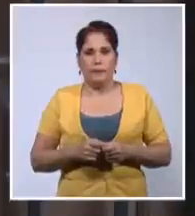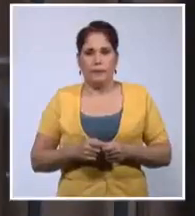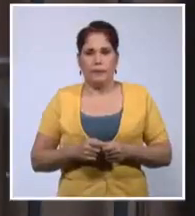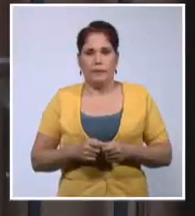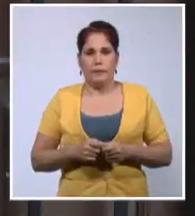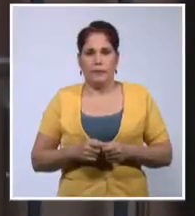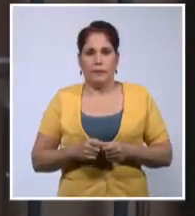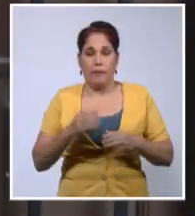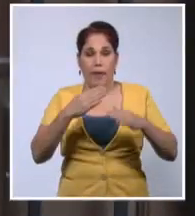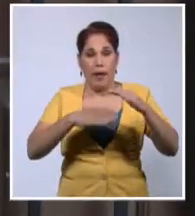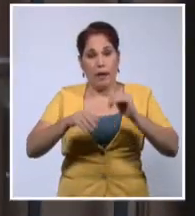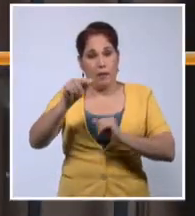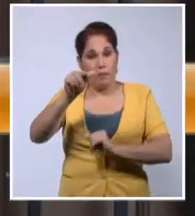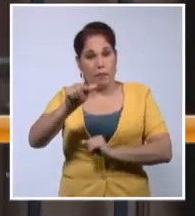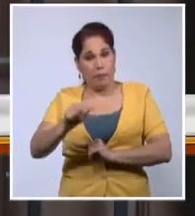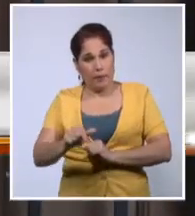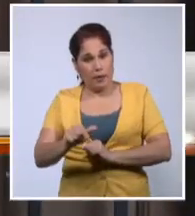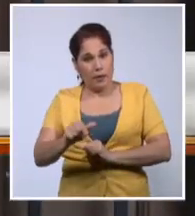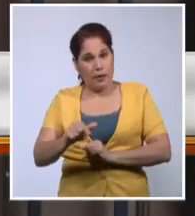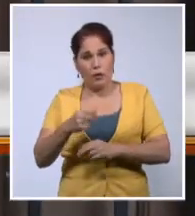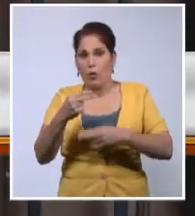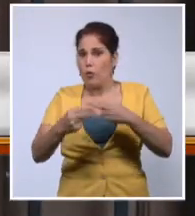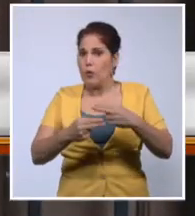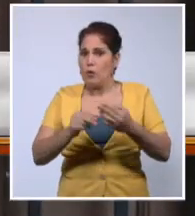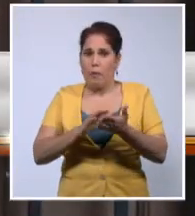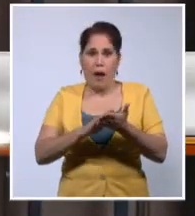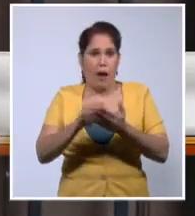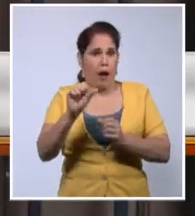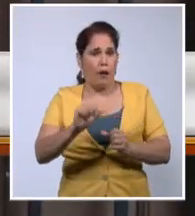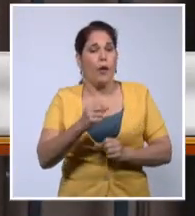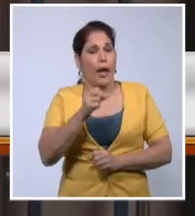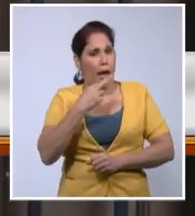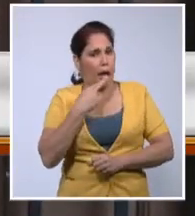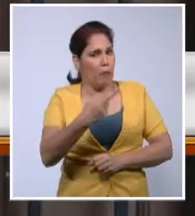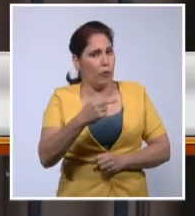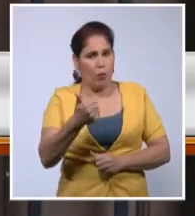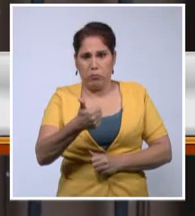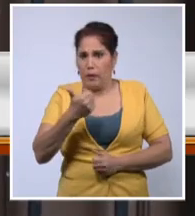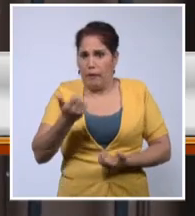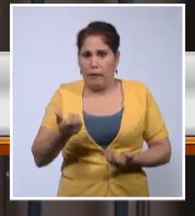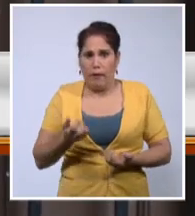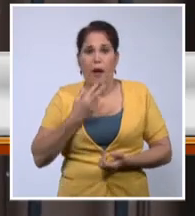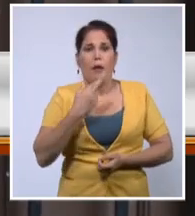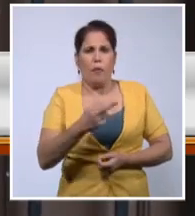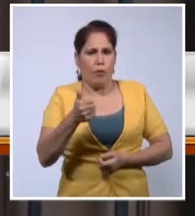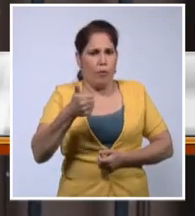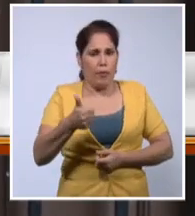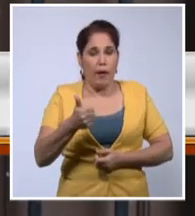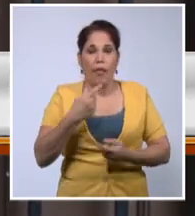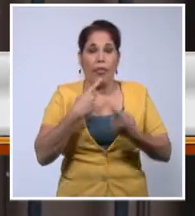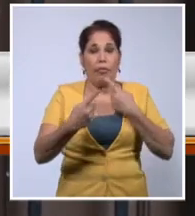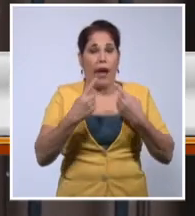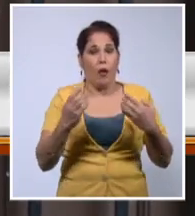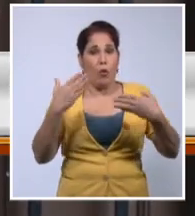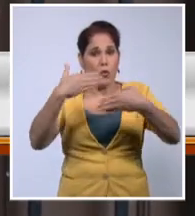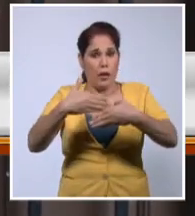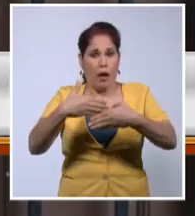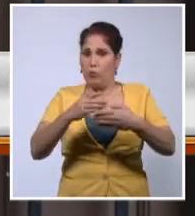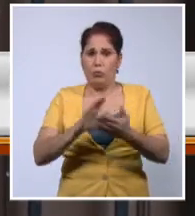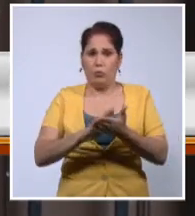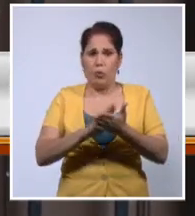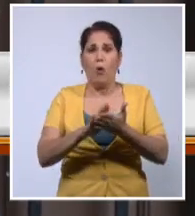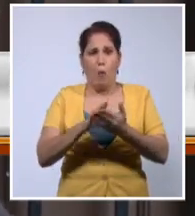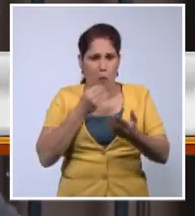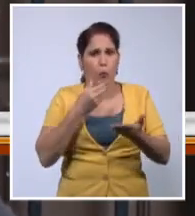El ministro no ha hecho nada más que responder de la forma en que debía y además el diálogo no está cerrado, o el diálogo está